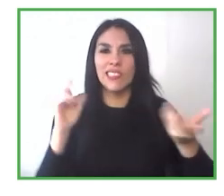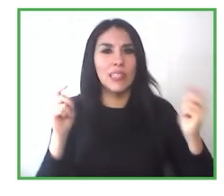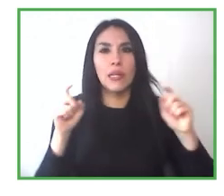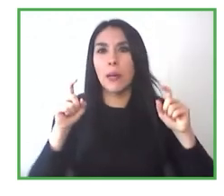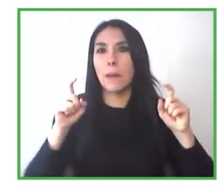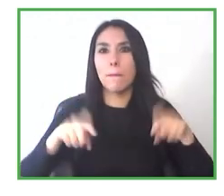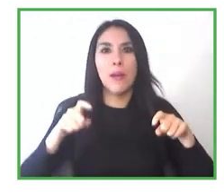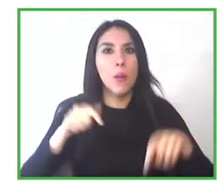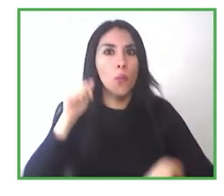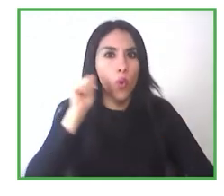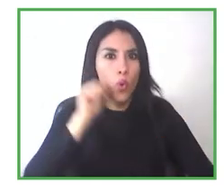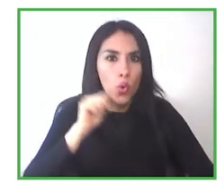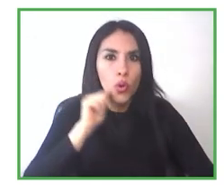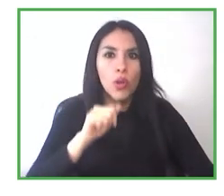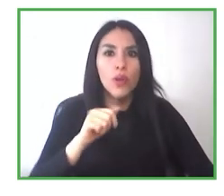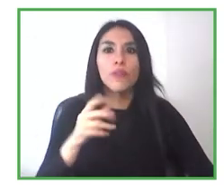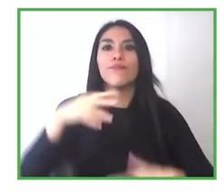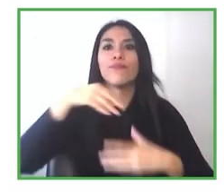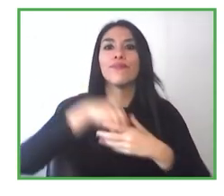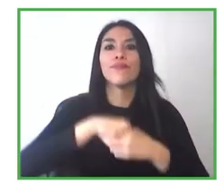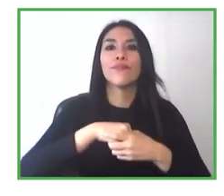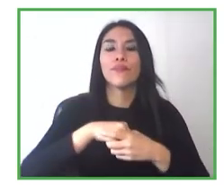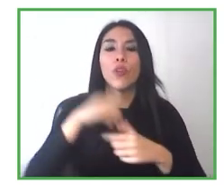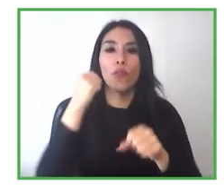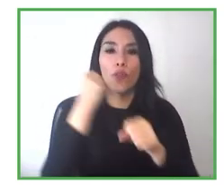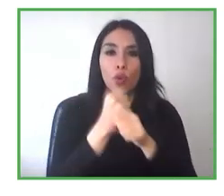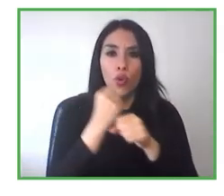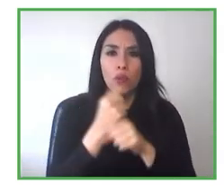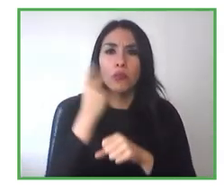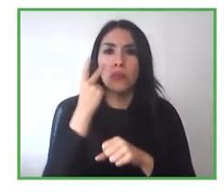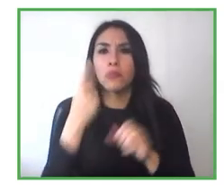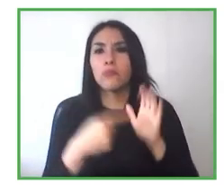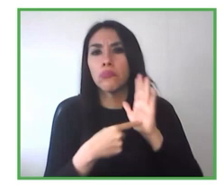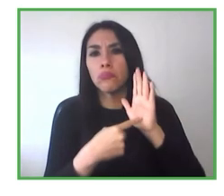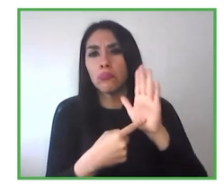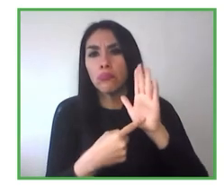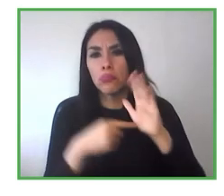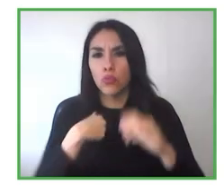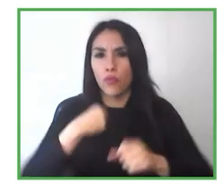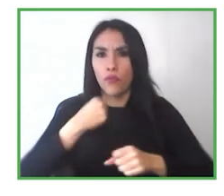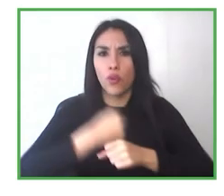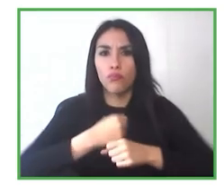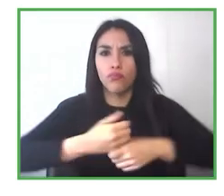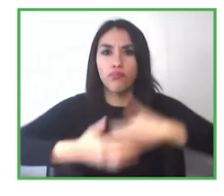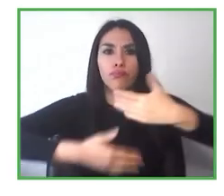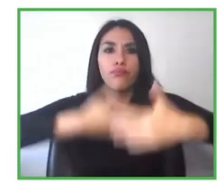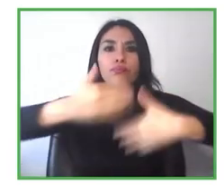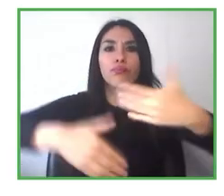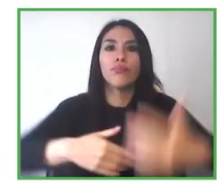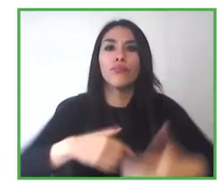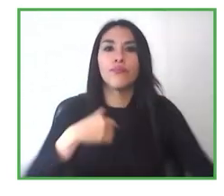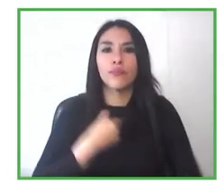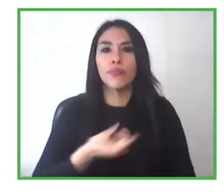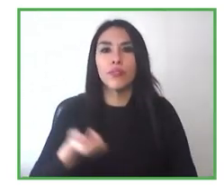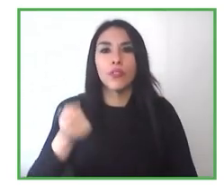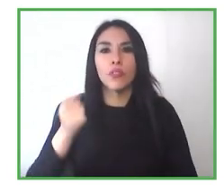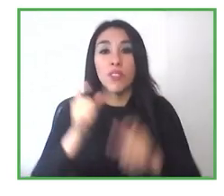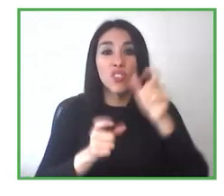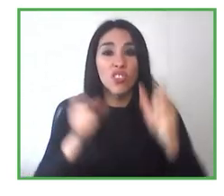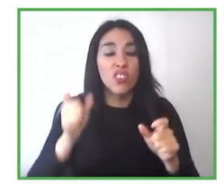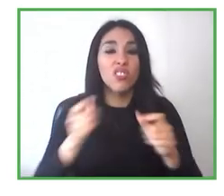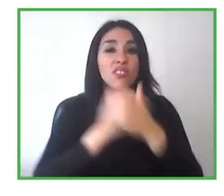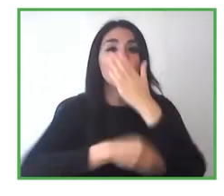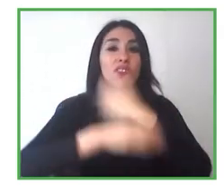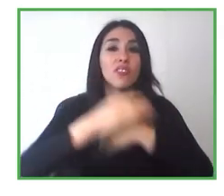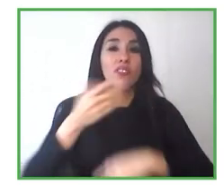nos reconozcan las competencias, y ocurre lo mismo, con las personas, con, con discapacidad. Y ahí, haciendo un poco, menciona lo que